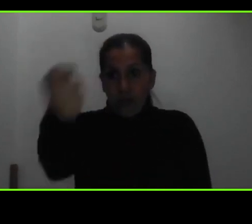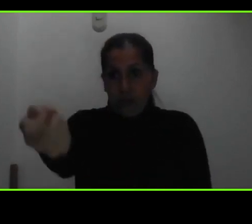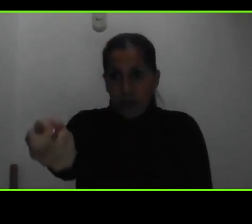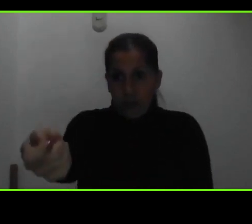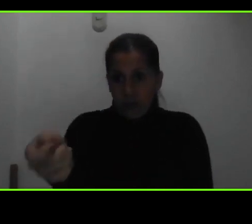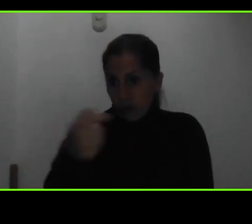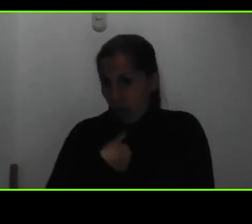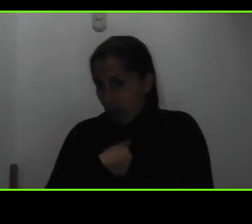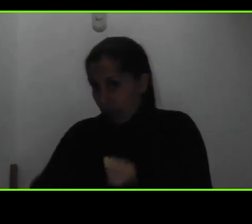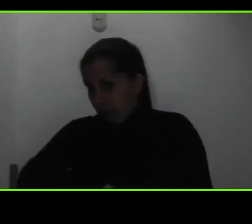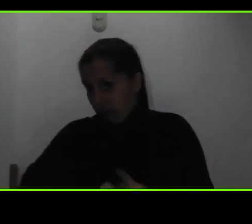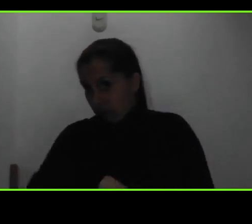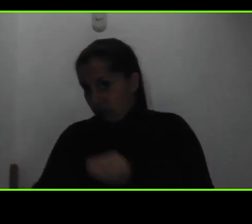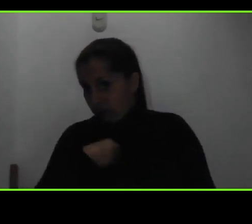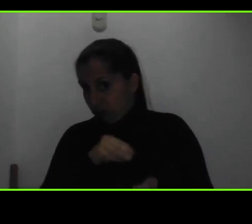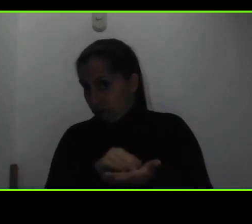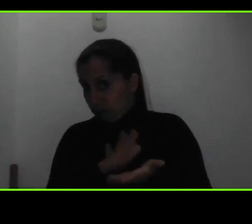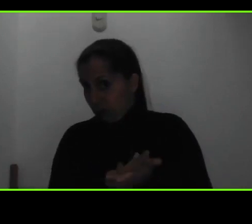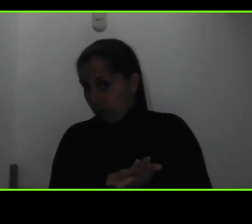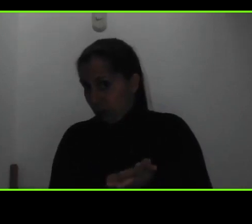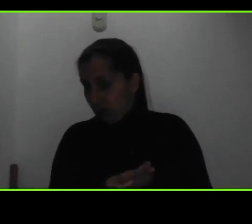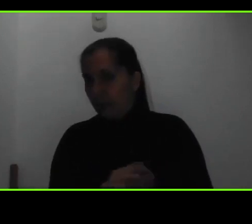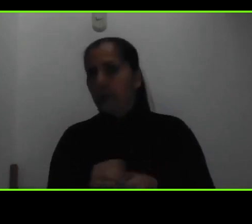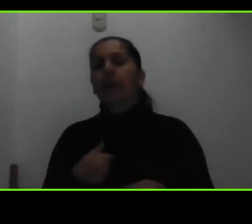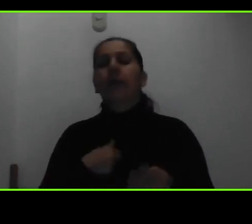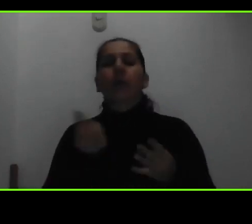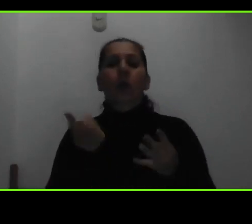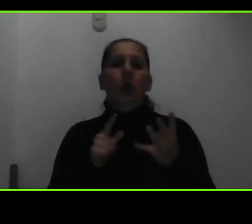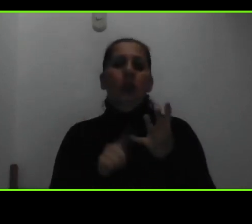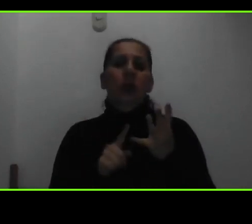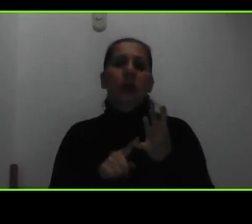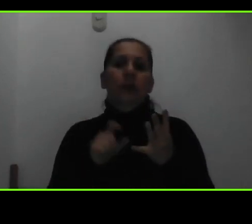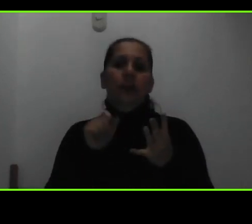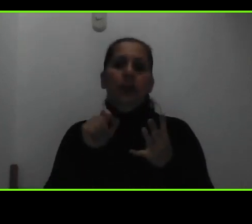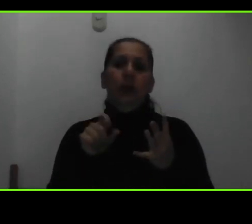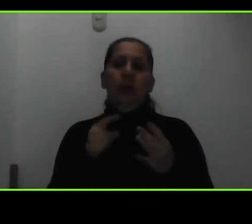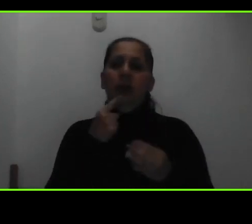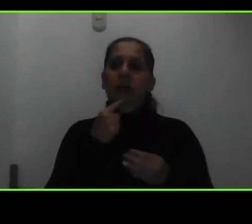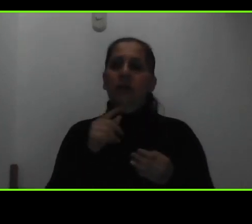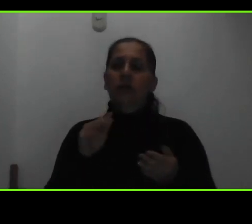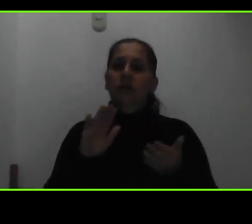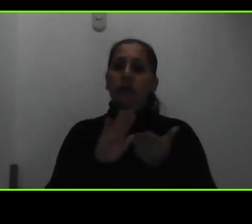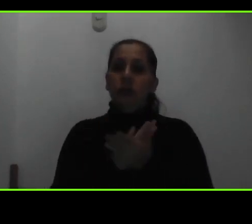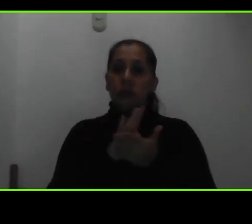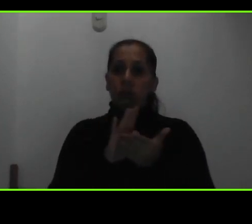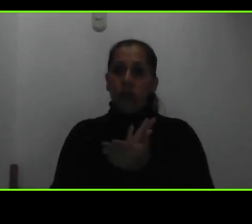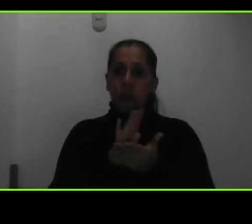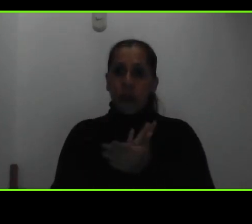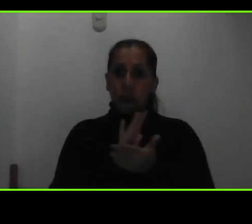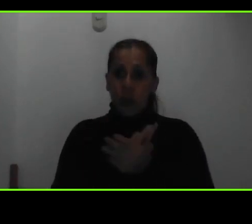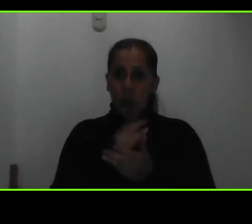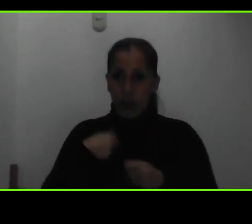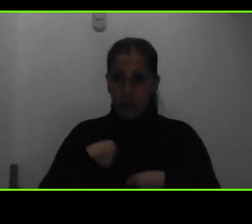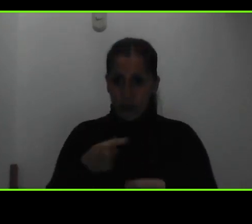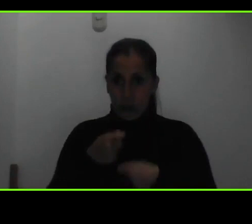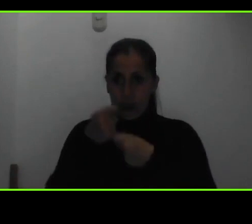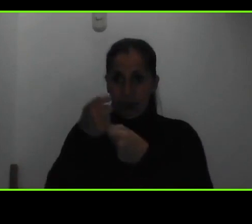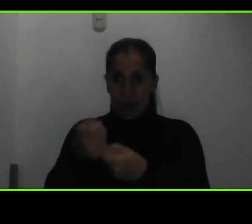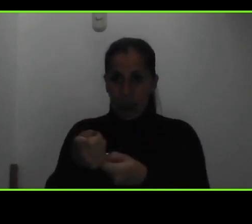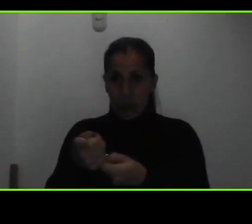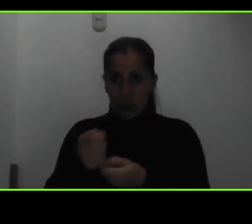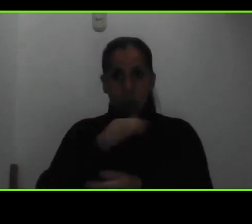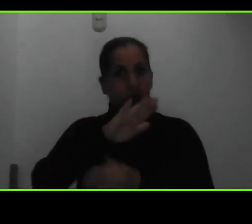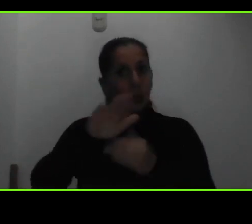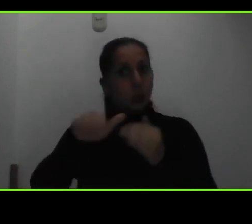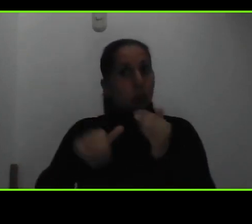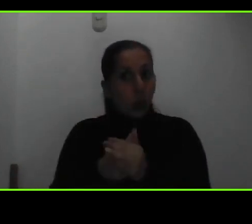y una pregunta concurrente también es si los documentos que deben presentar son de todas las